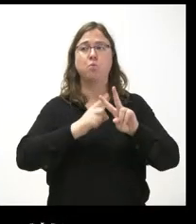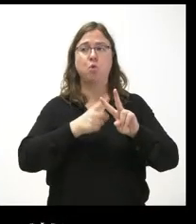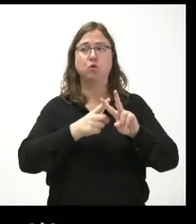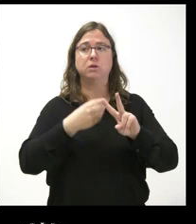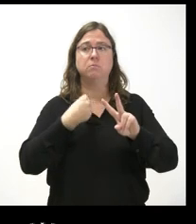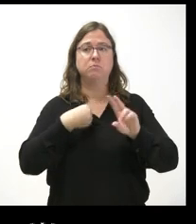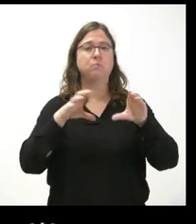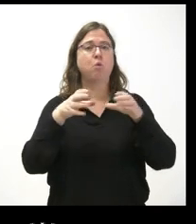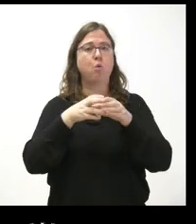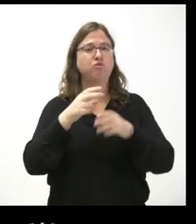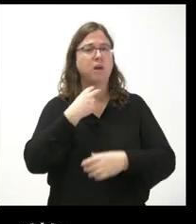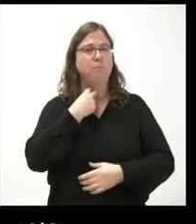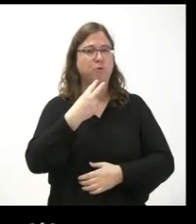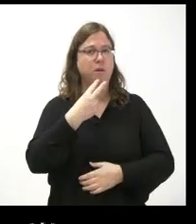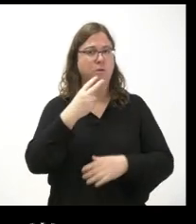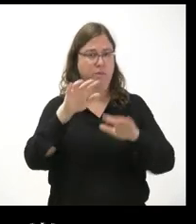también ha dicho que